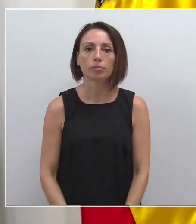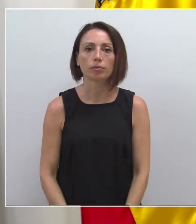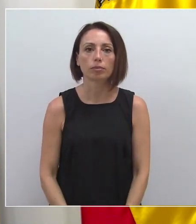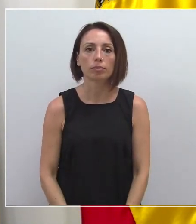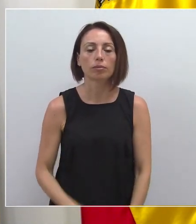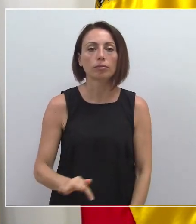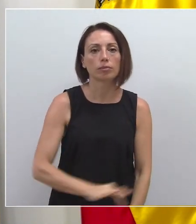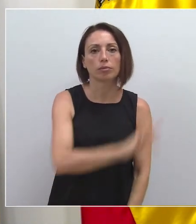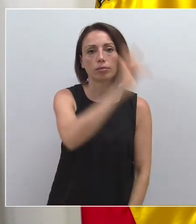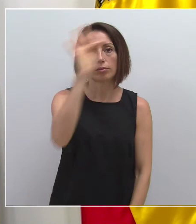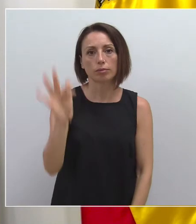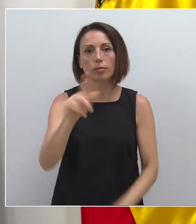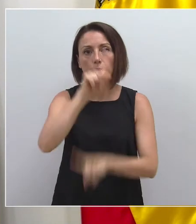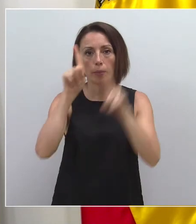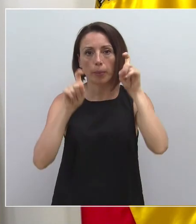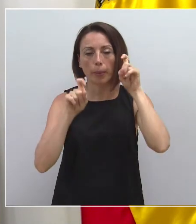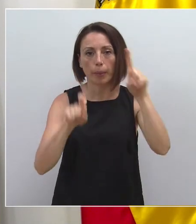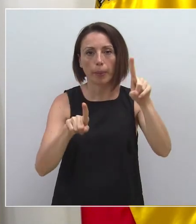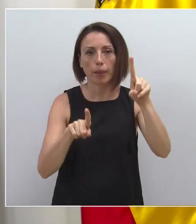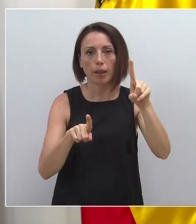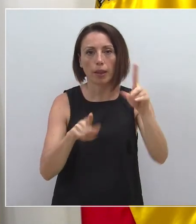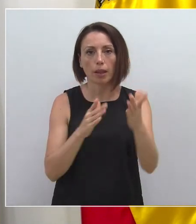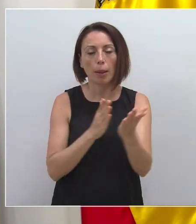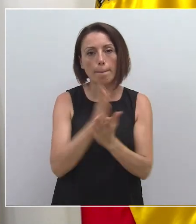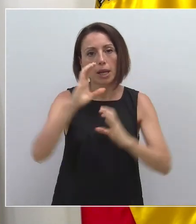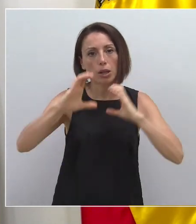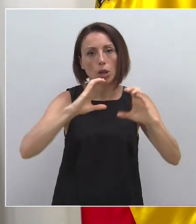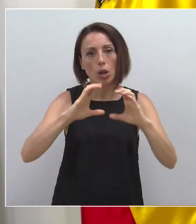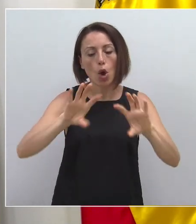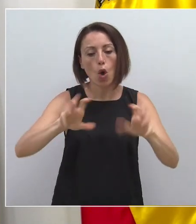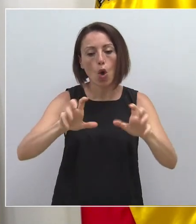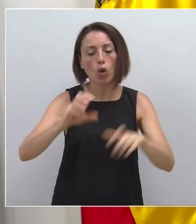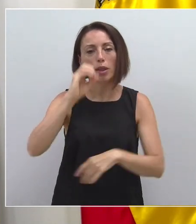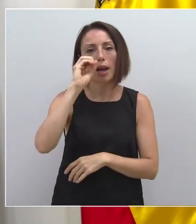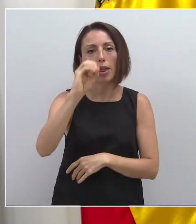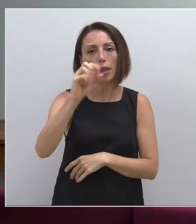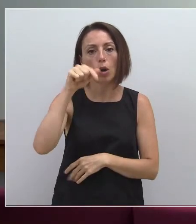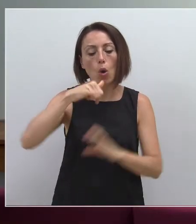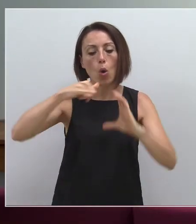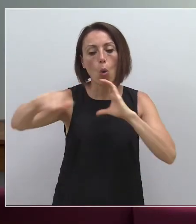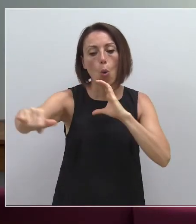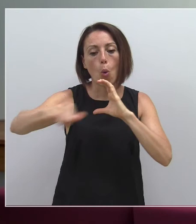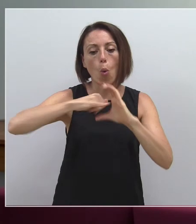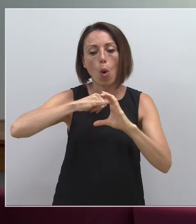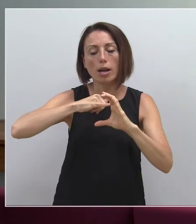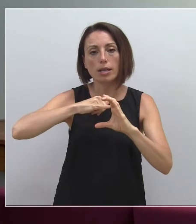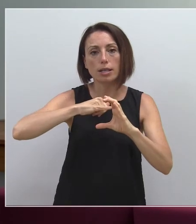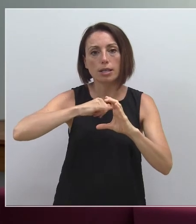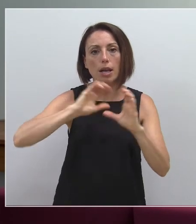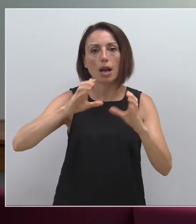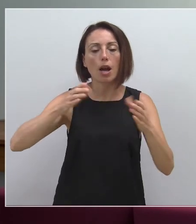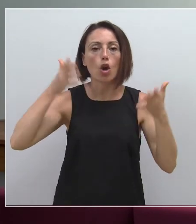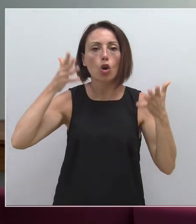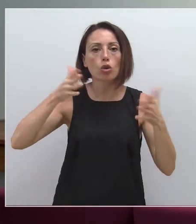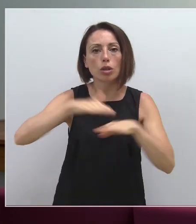Damos paso ahora al turno de preguntas que los medios de comunicación, en este caso Onda Cero, ha enviado hoy por WhatsApp para el Consejo de Gobierno. En